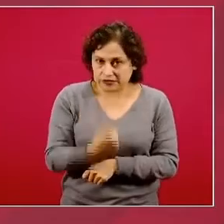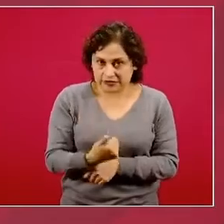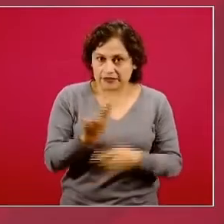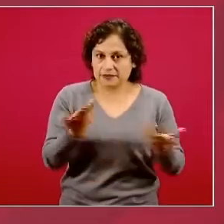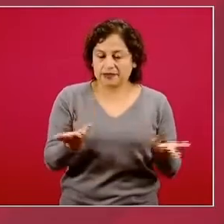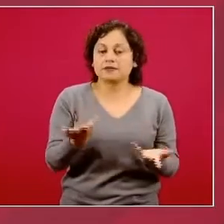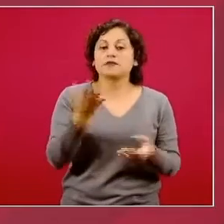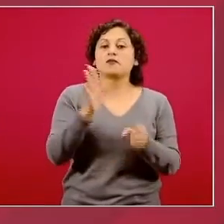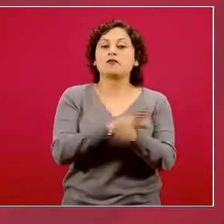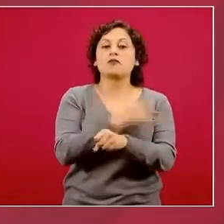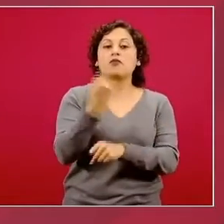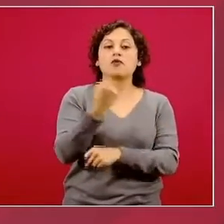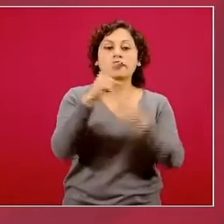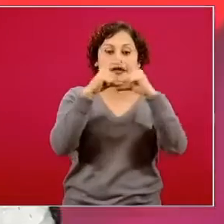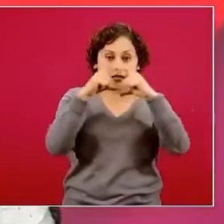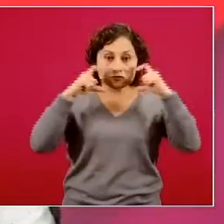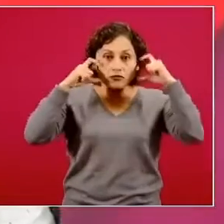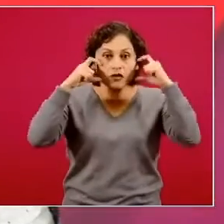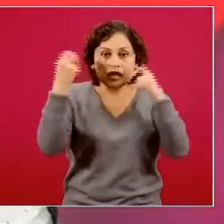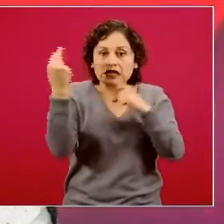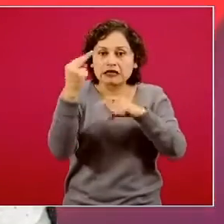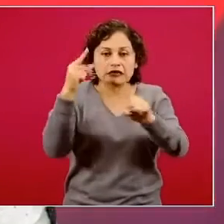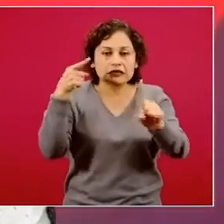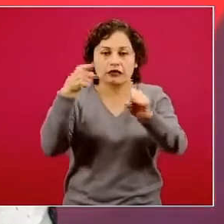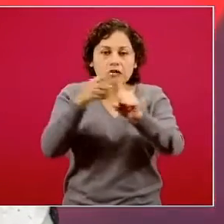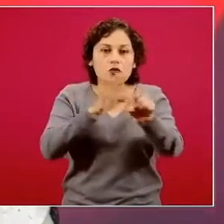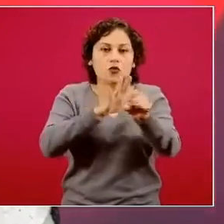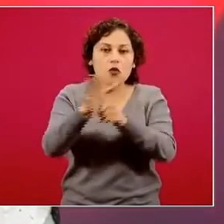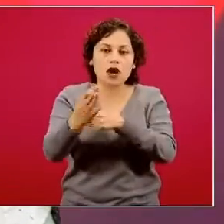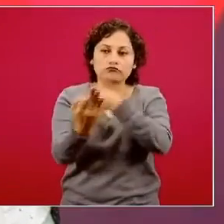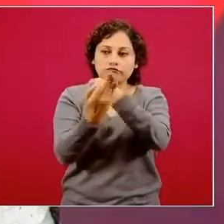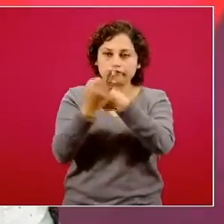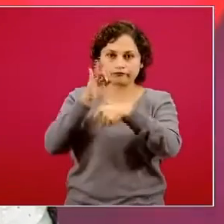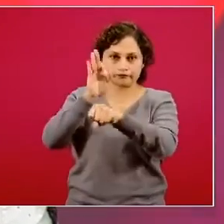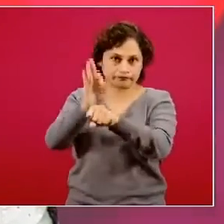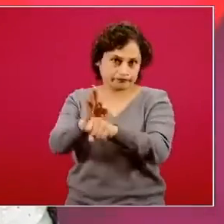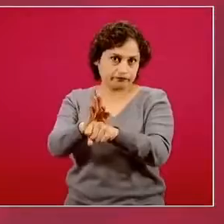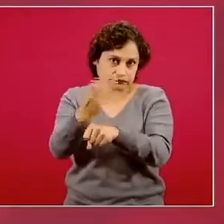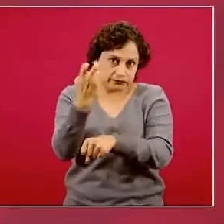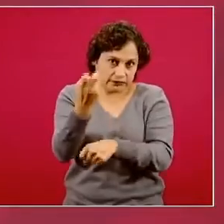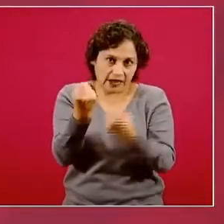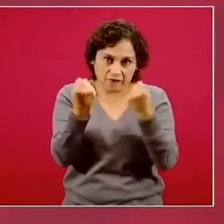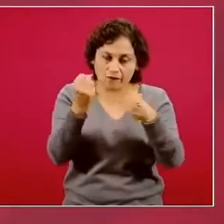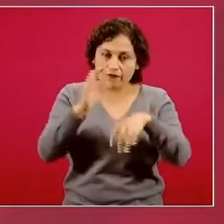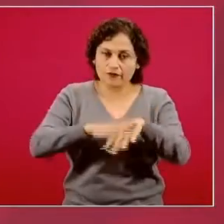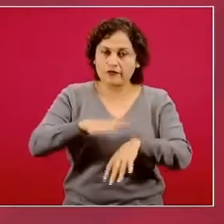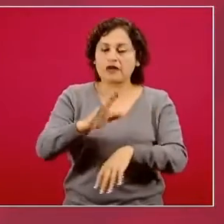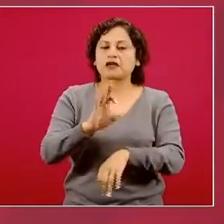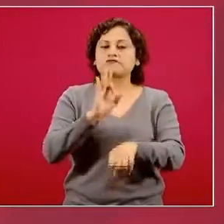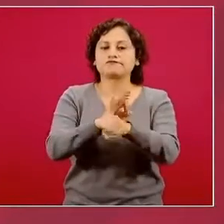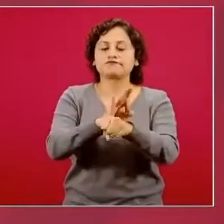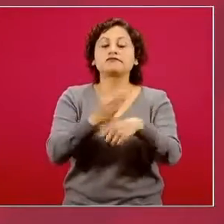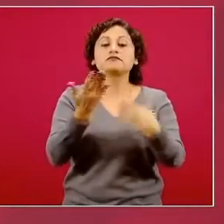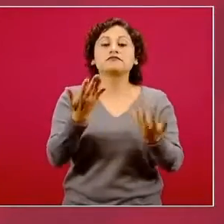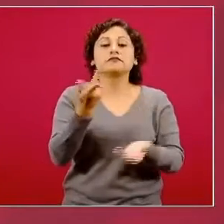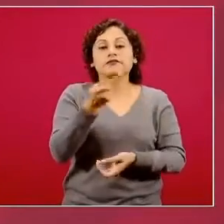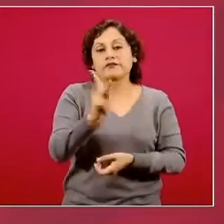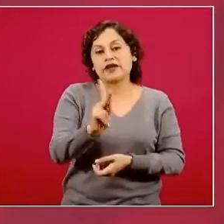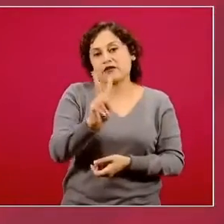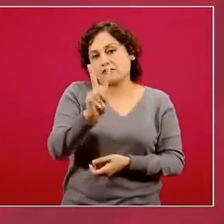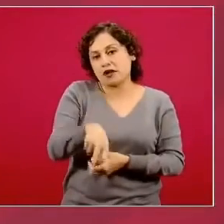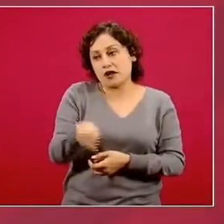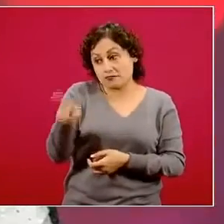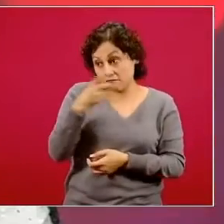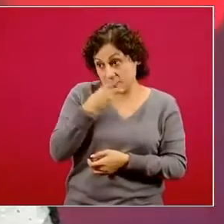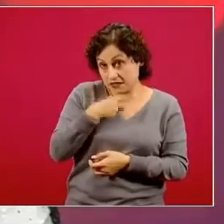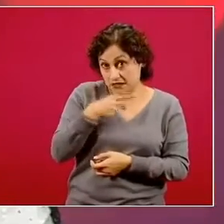que haga el propio cubrebocas. Entonces, la verdad es que un cubrebocas